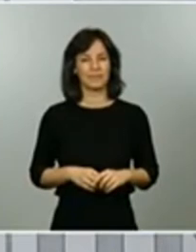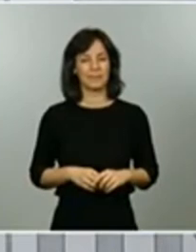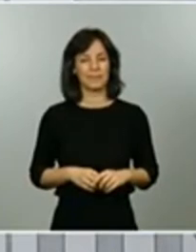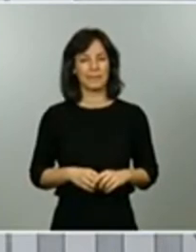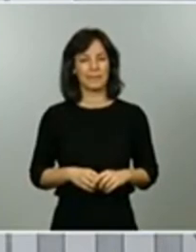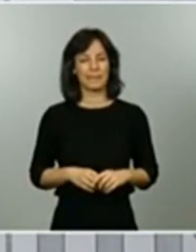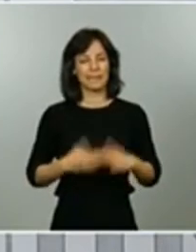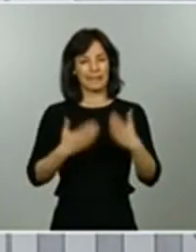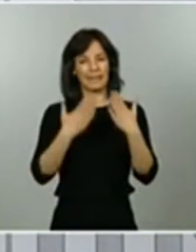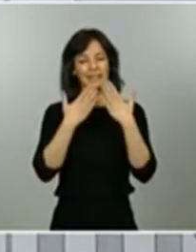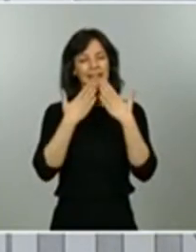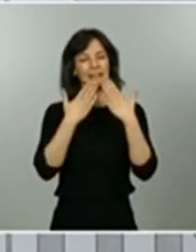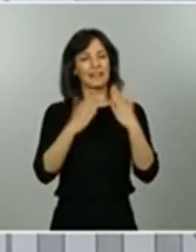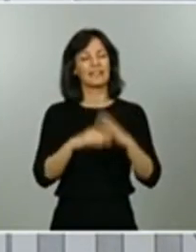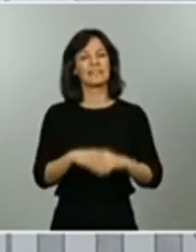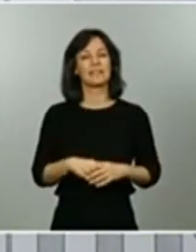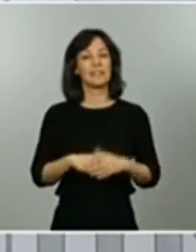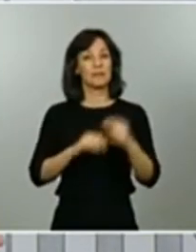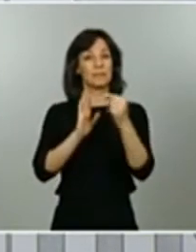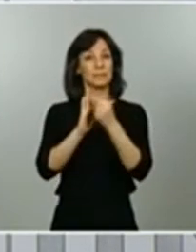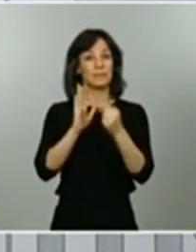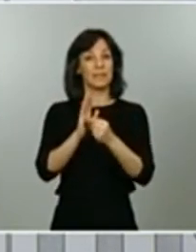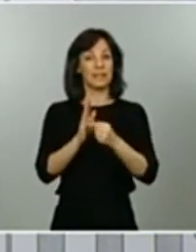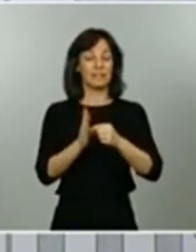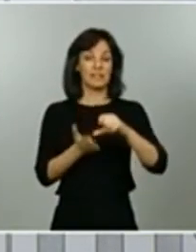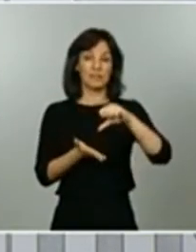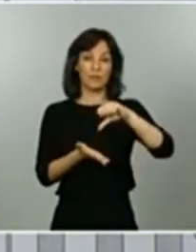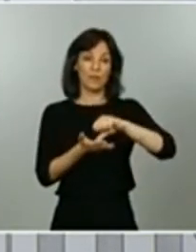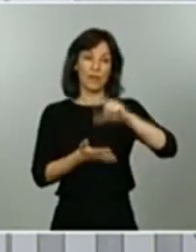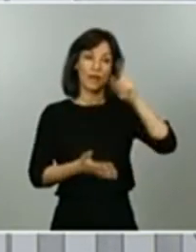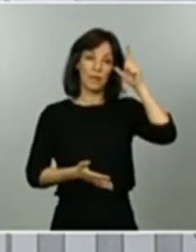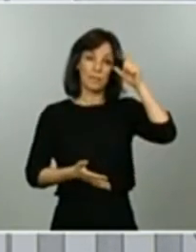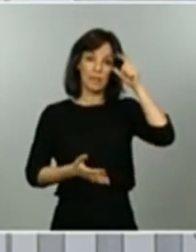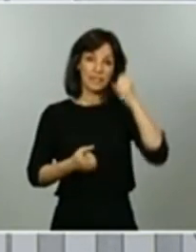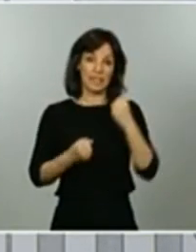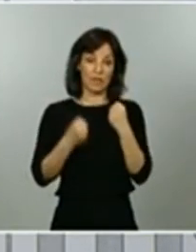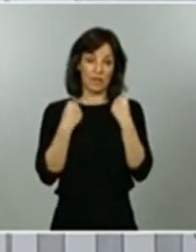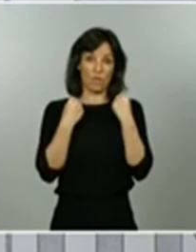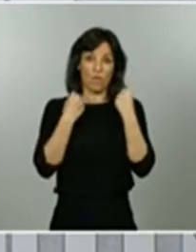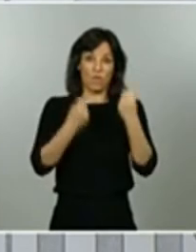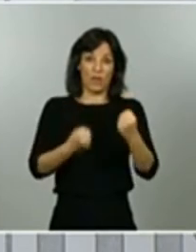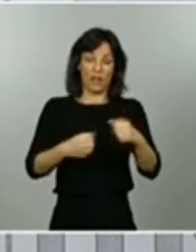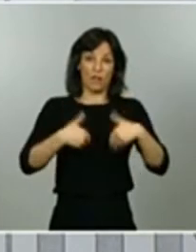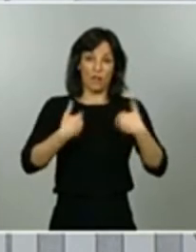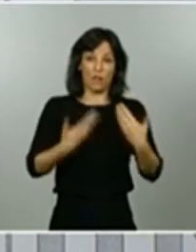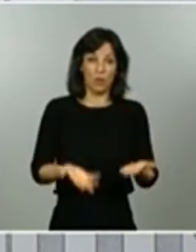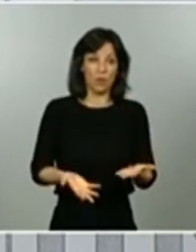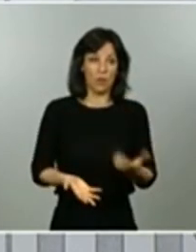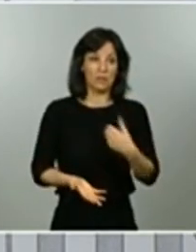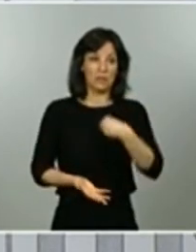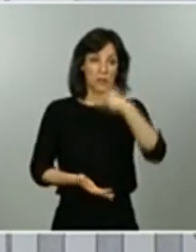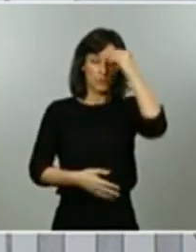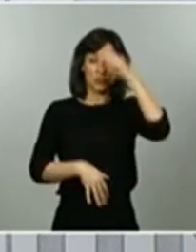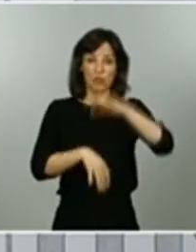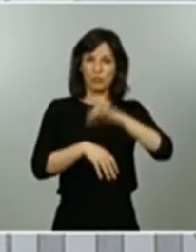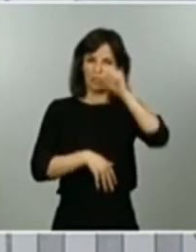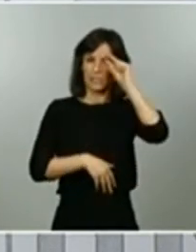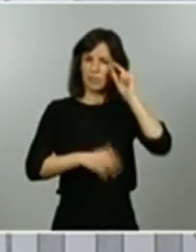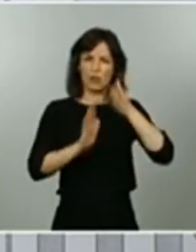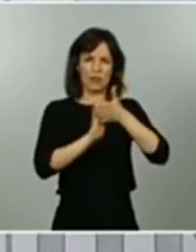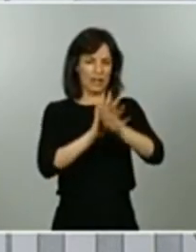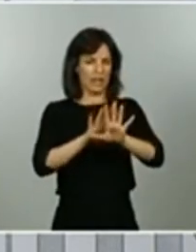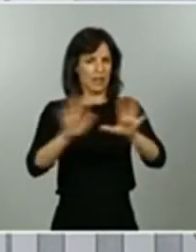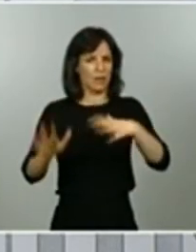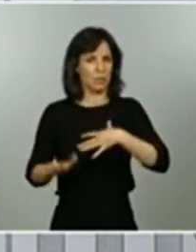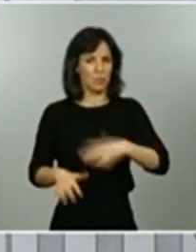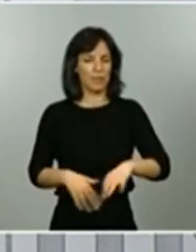refuerzo de la ciudad de Melilla el doctor Simón yo creo que no puede aclarar la movilidad está permitida en